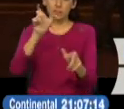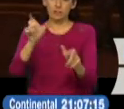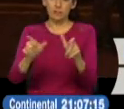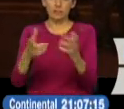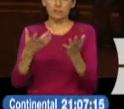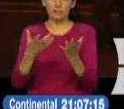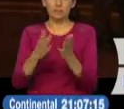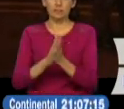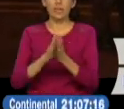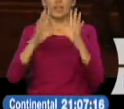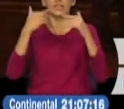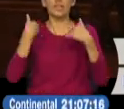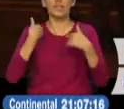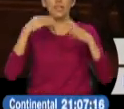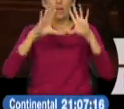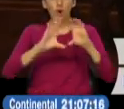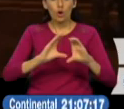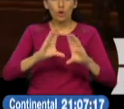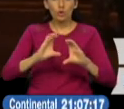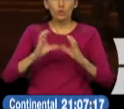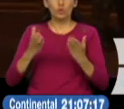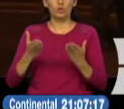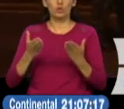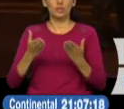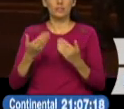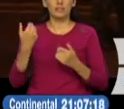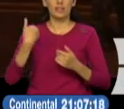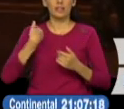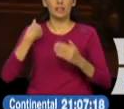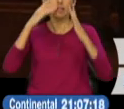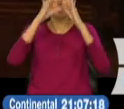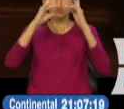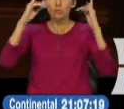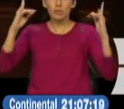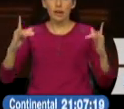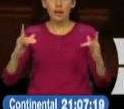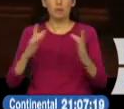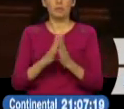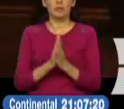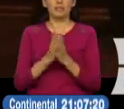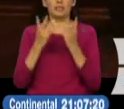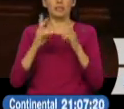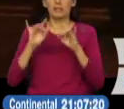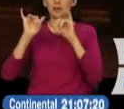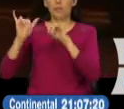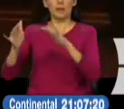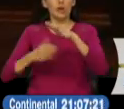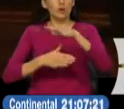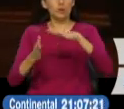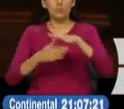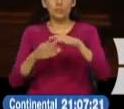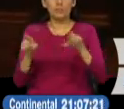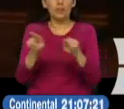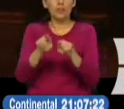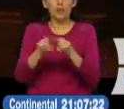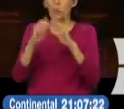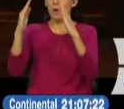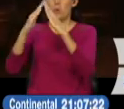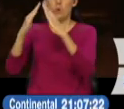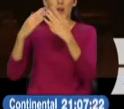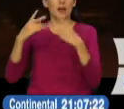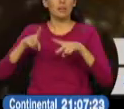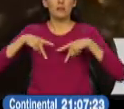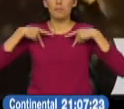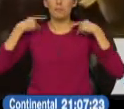colchones, estaban con sus carpas, ya habían instalado sus cocinas, es decir, estaban ya